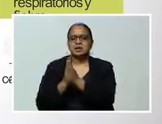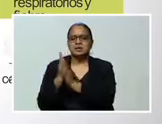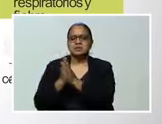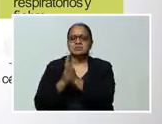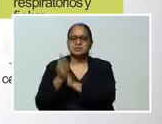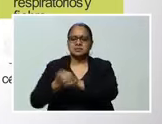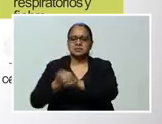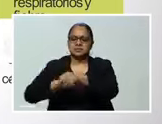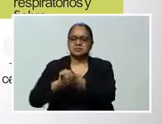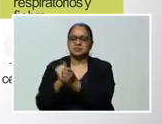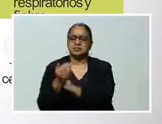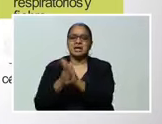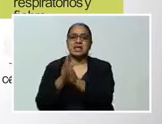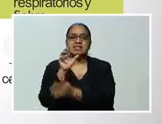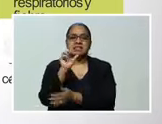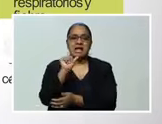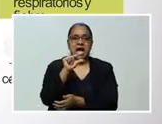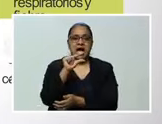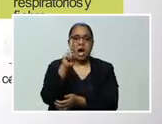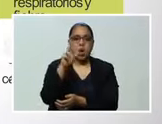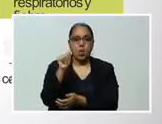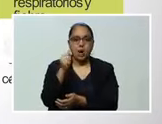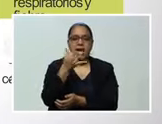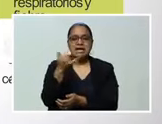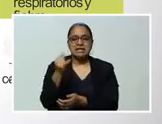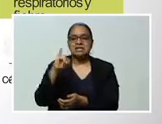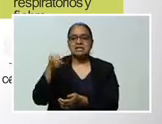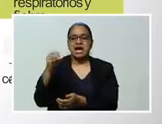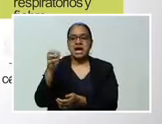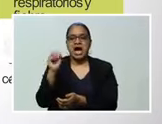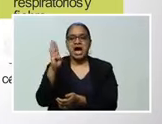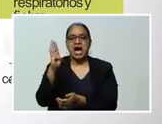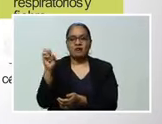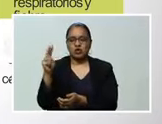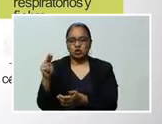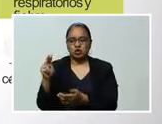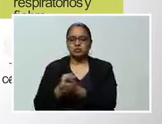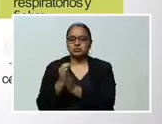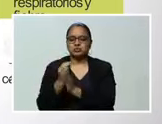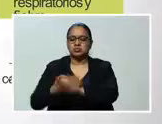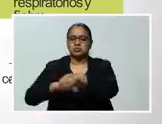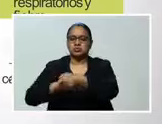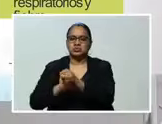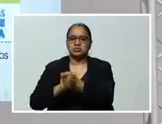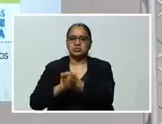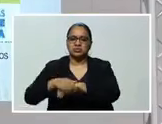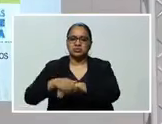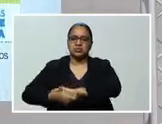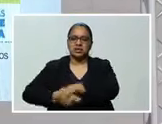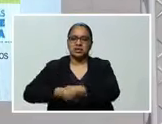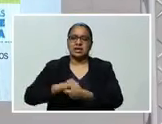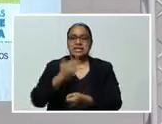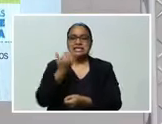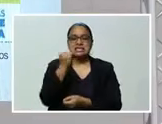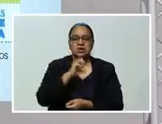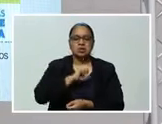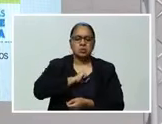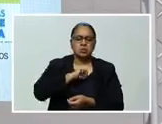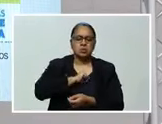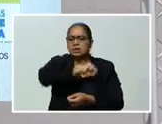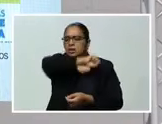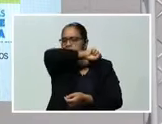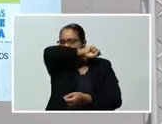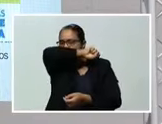con jabón Es el mejor método Para eliminar el virus Y si va a toser Utilice la parte interna De su codo